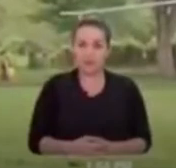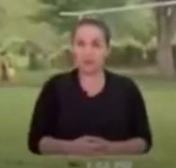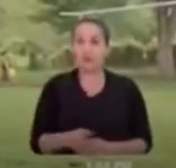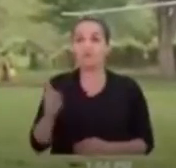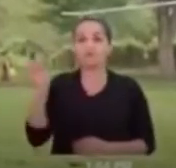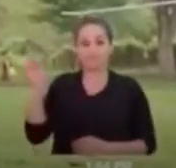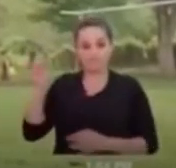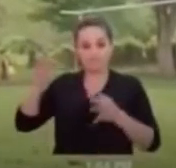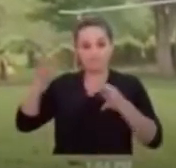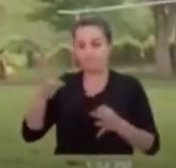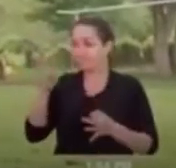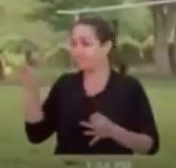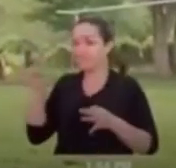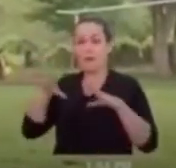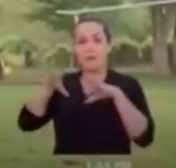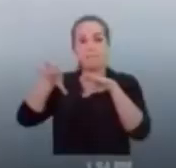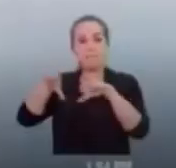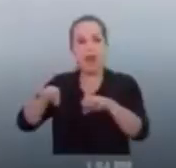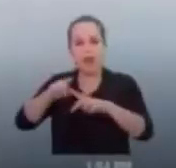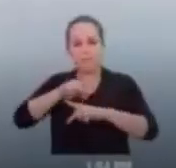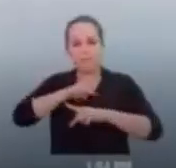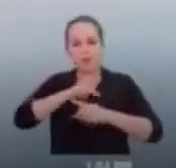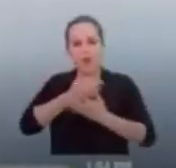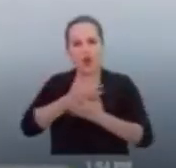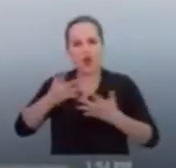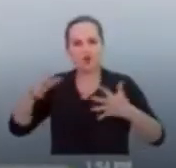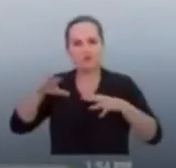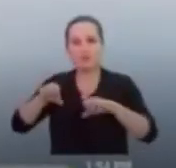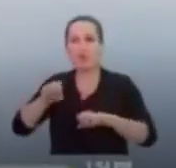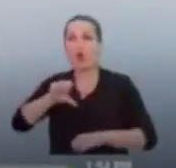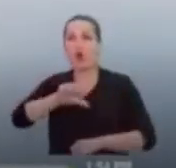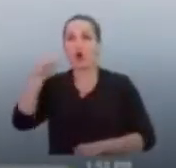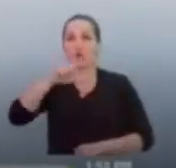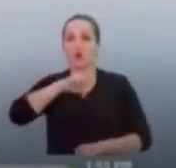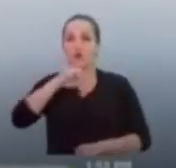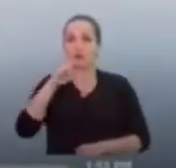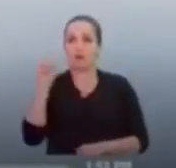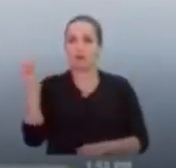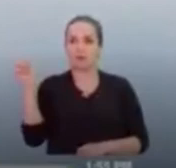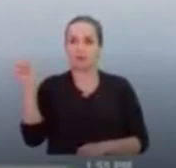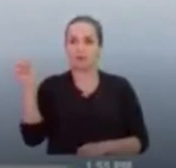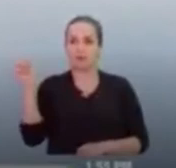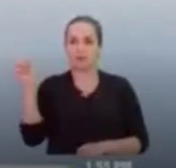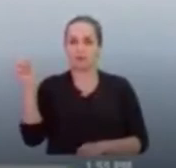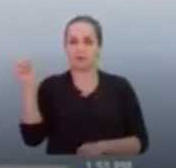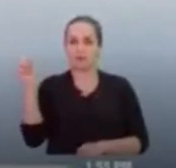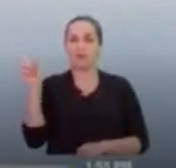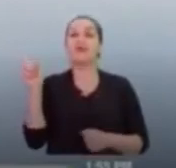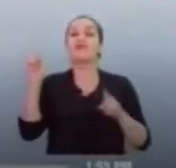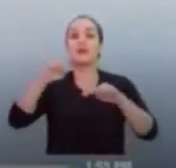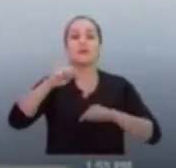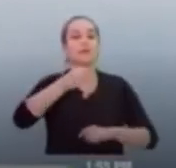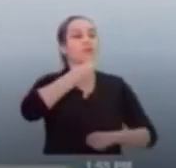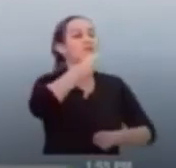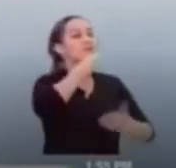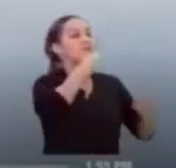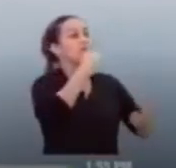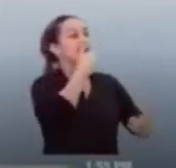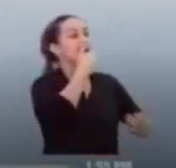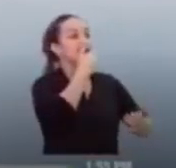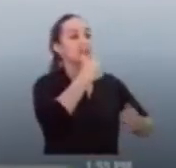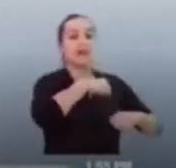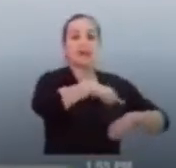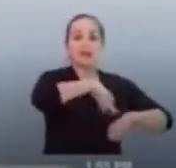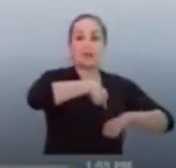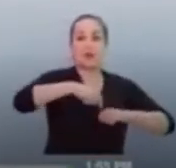hay un delito patrimonial. Y aquí otro líder comunitario, Jonathan Borja, también alertando por las demoras en la construcción de tres